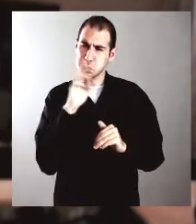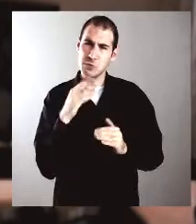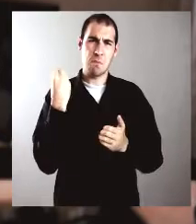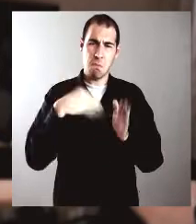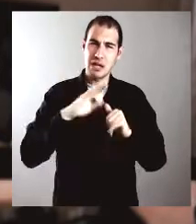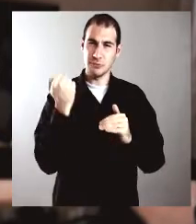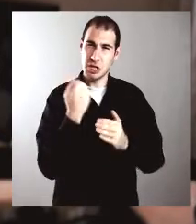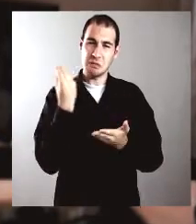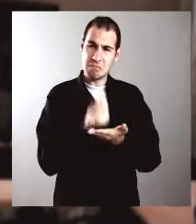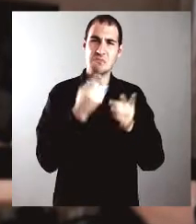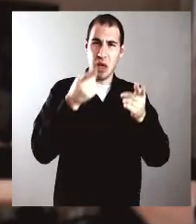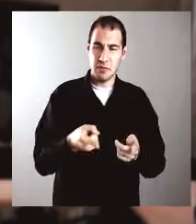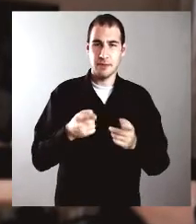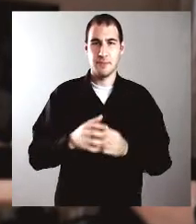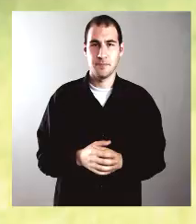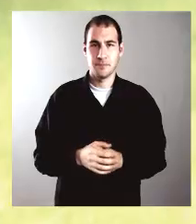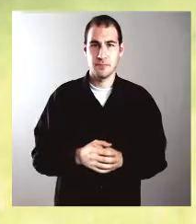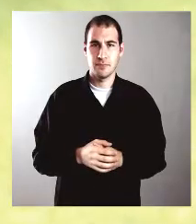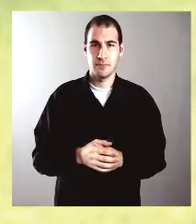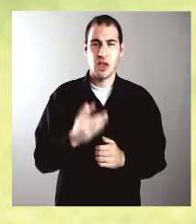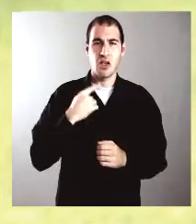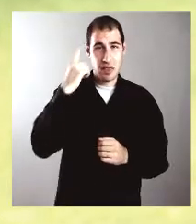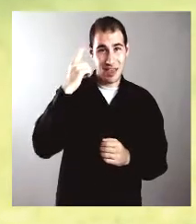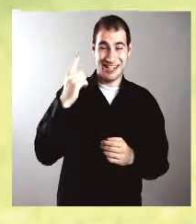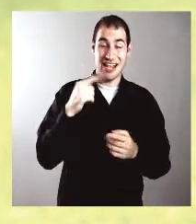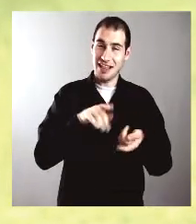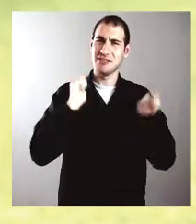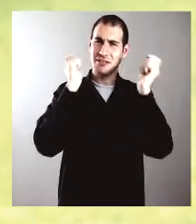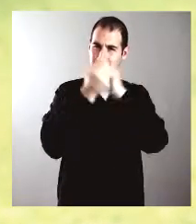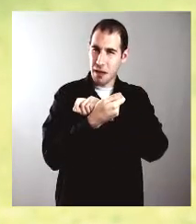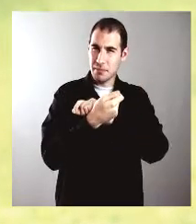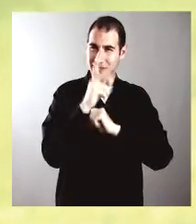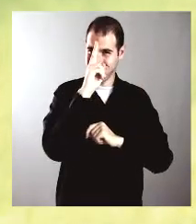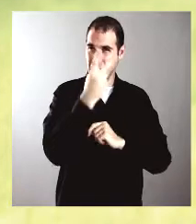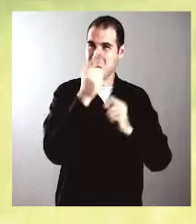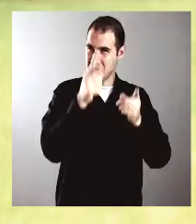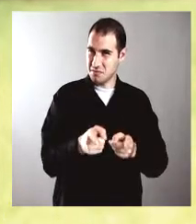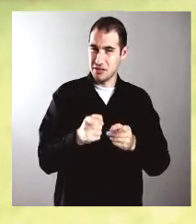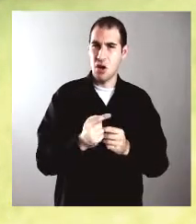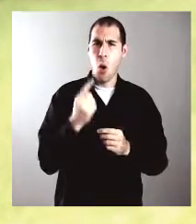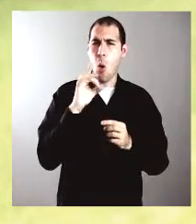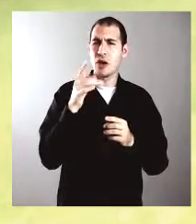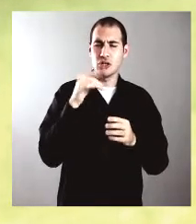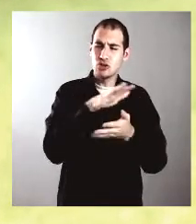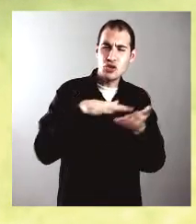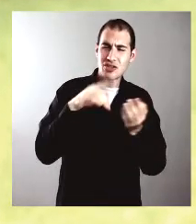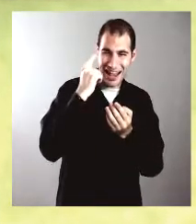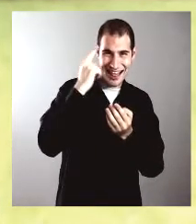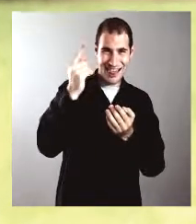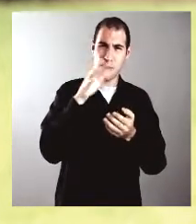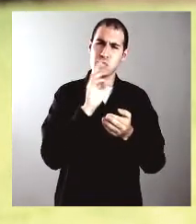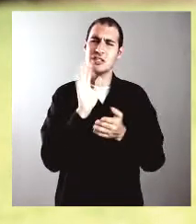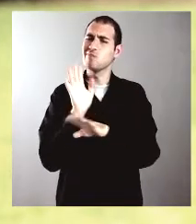mujer en la historia, en la sociedad y en el mundo. Creo que esto ha cambiado considerablemente, no solo la visión que tiene la